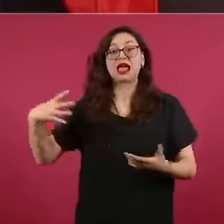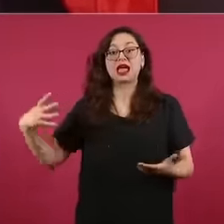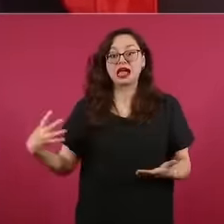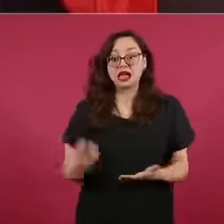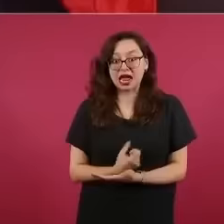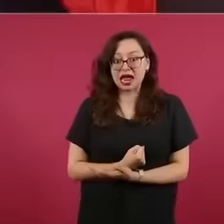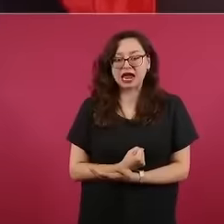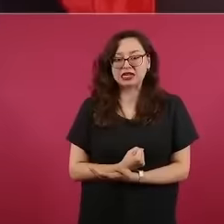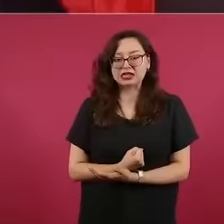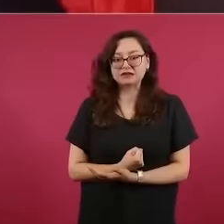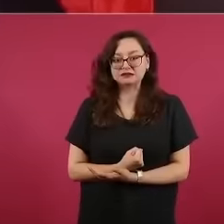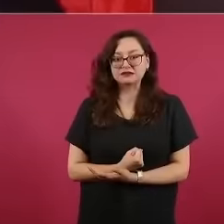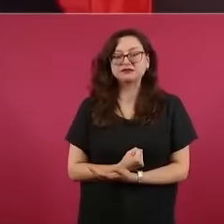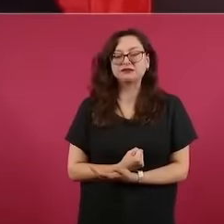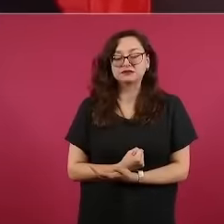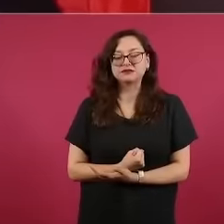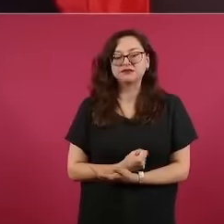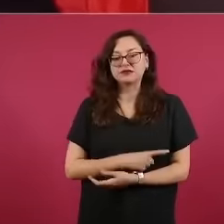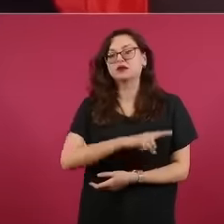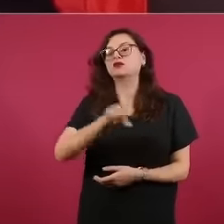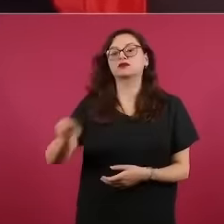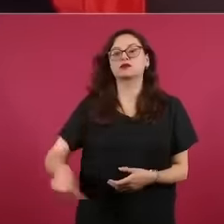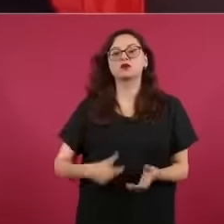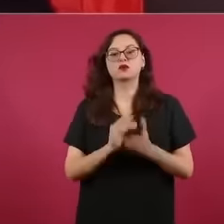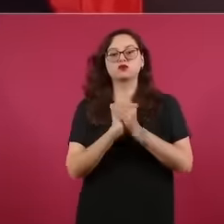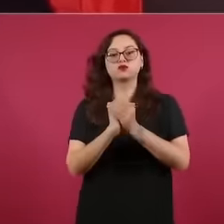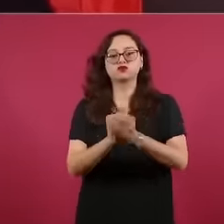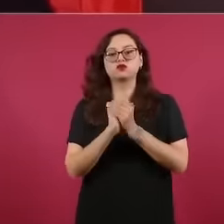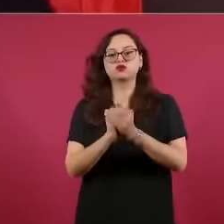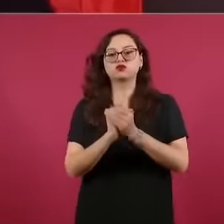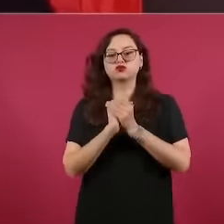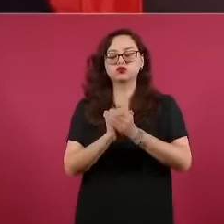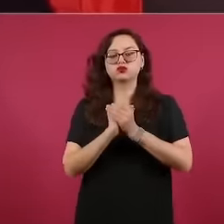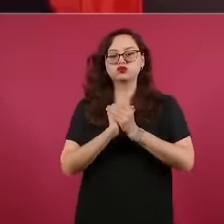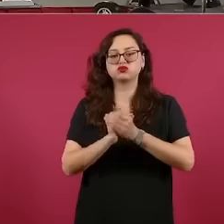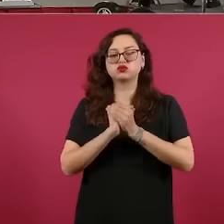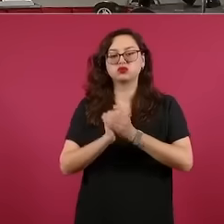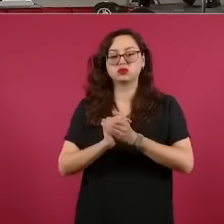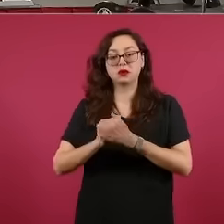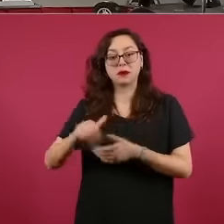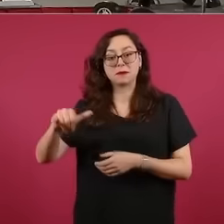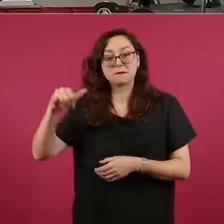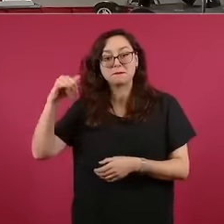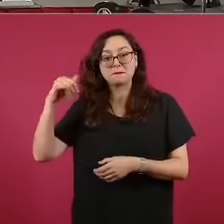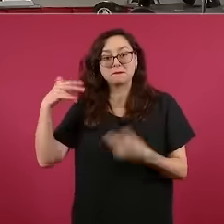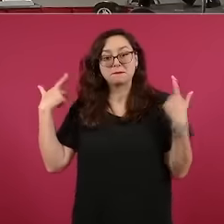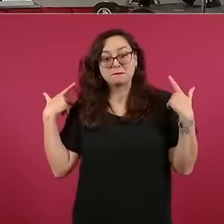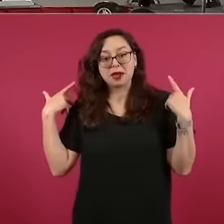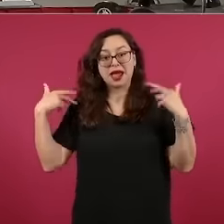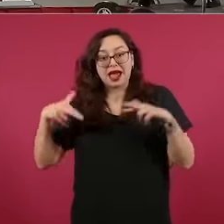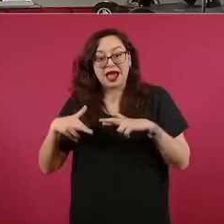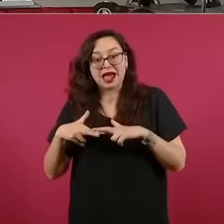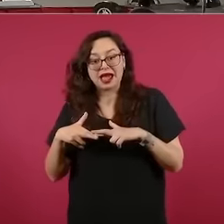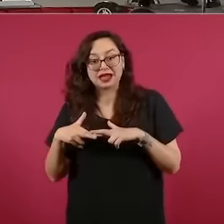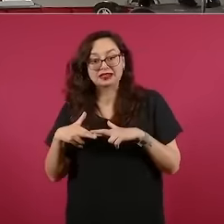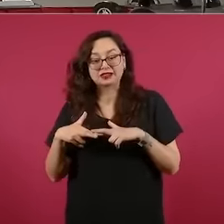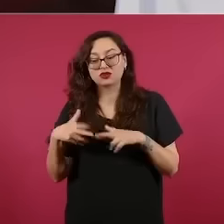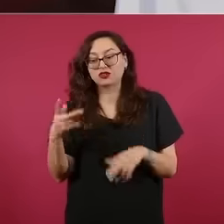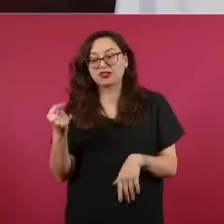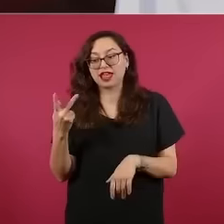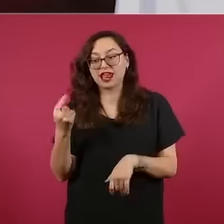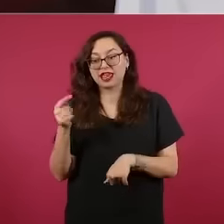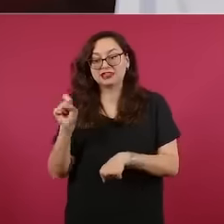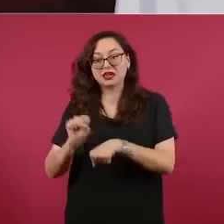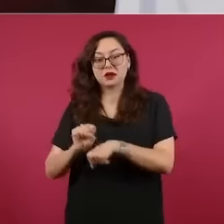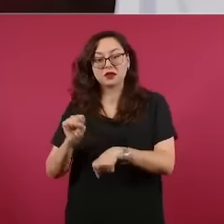2024, demostrando cómo la Cuarta Transformación ha evolucionado, fortalecido y se ha consolidado